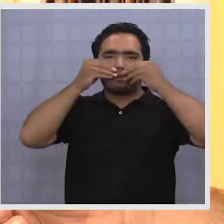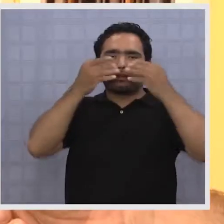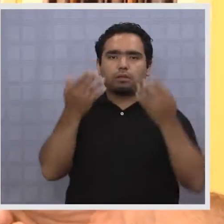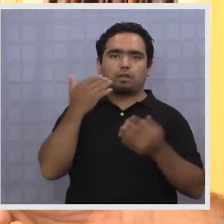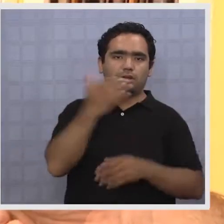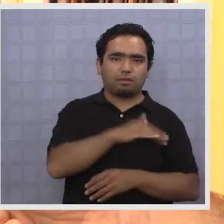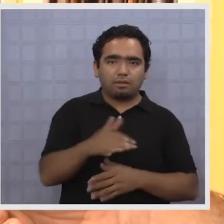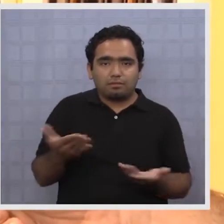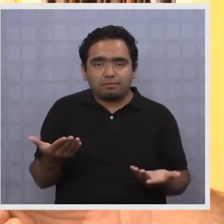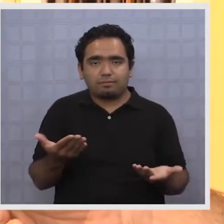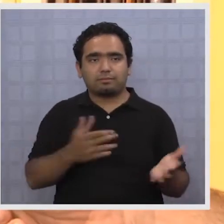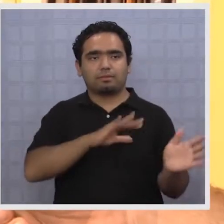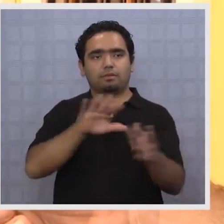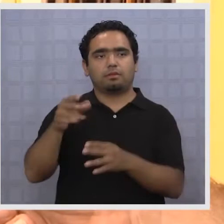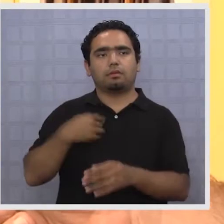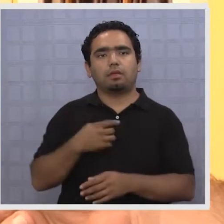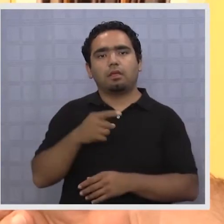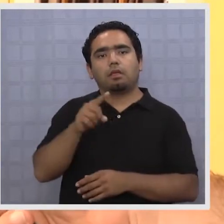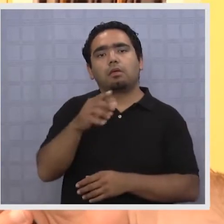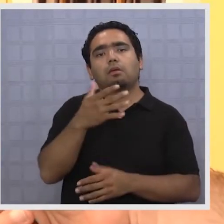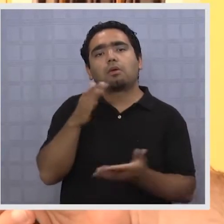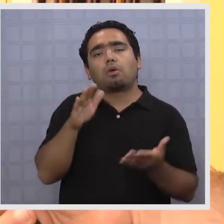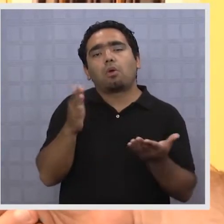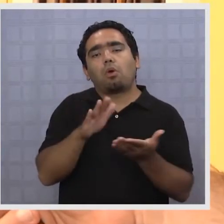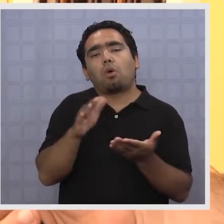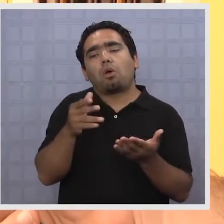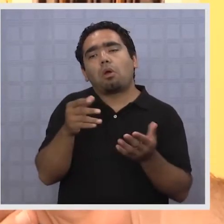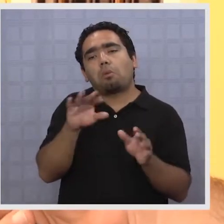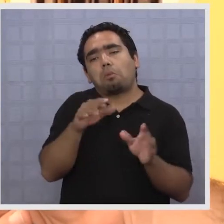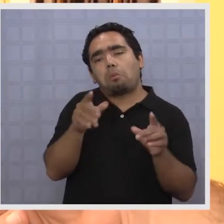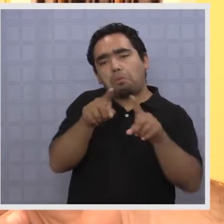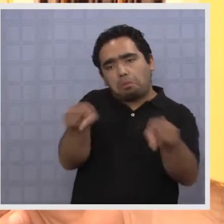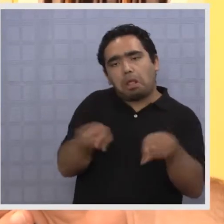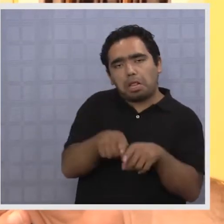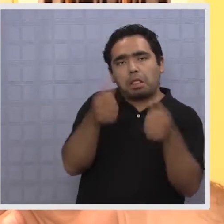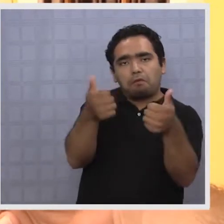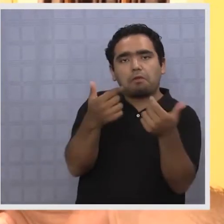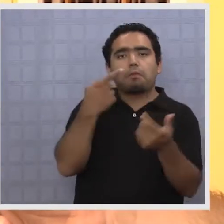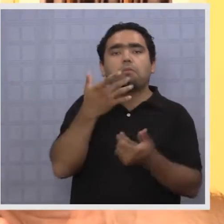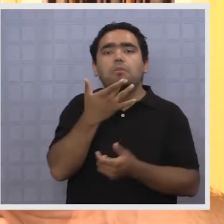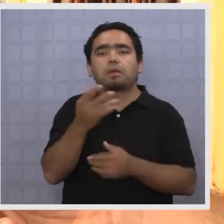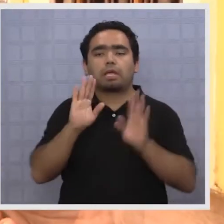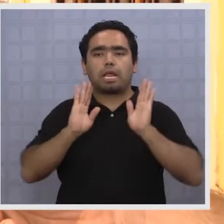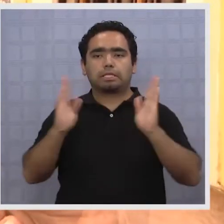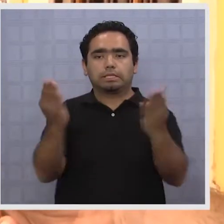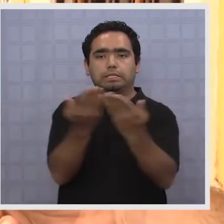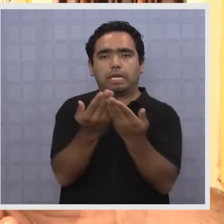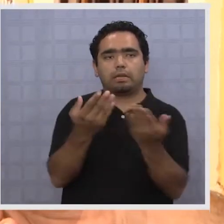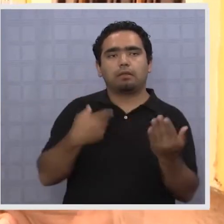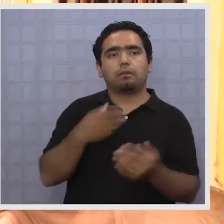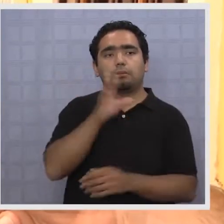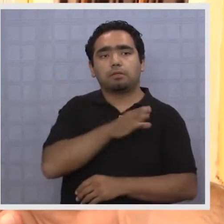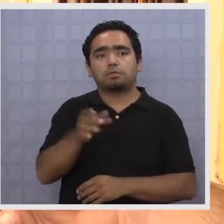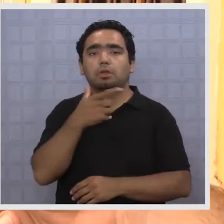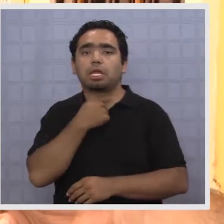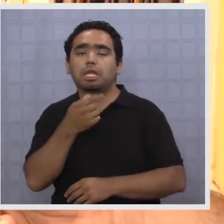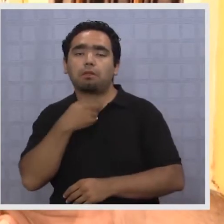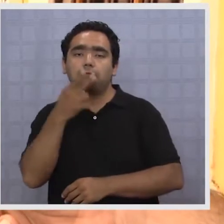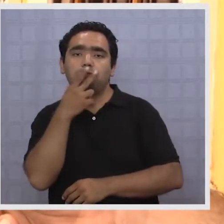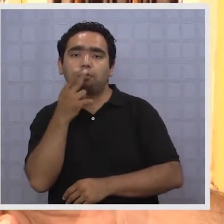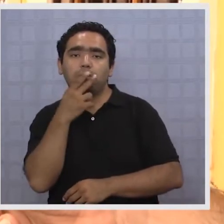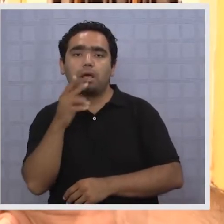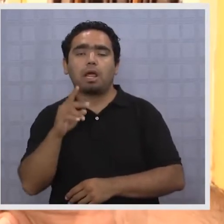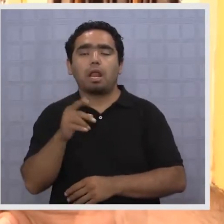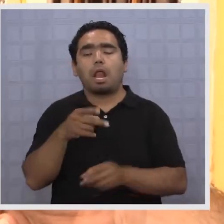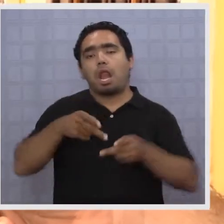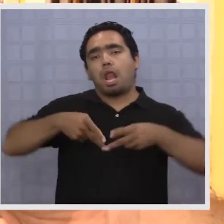mucho. Como están, estamos bien porque al final se respetan los lugares cerrados y, pucha, así como la gente que quiere fumar algo